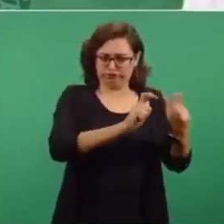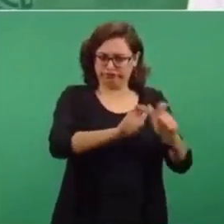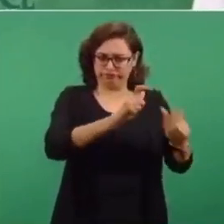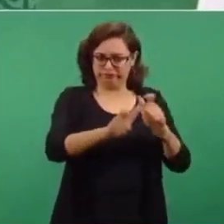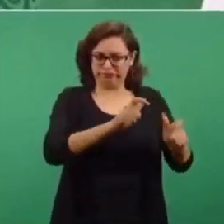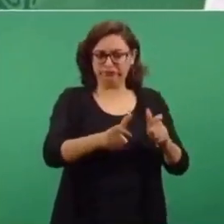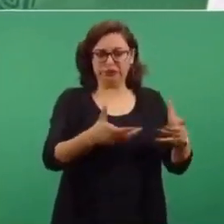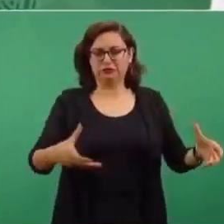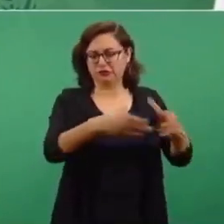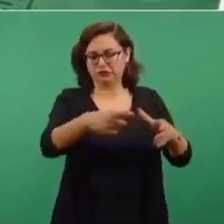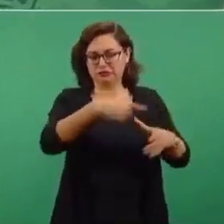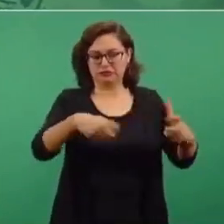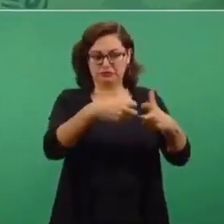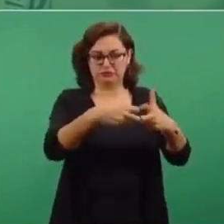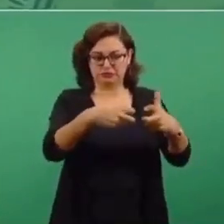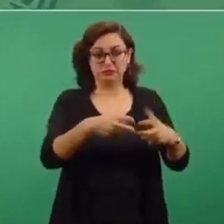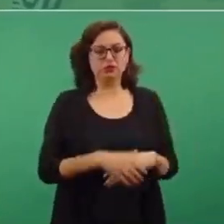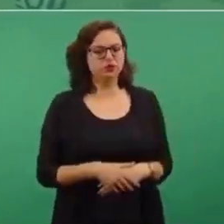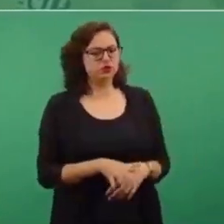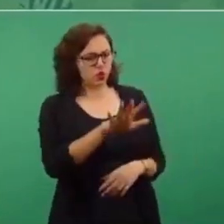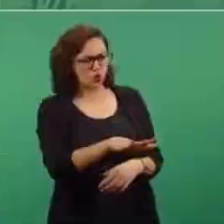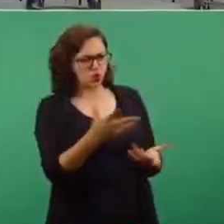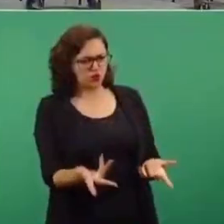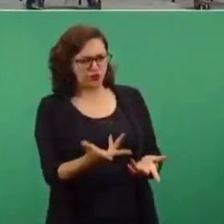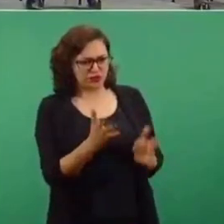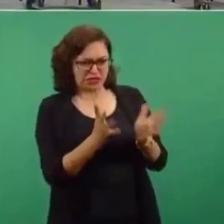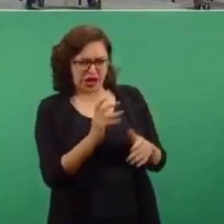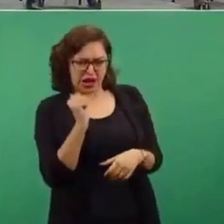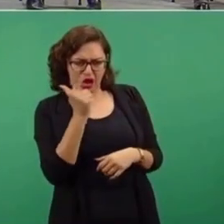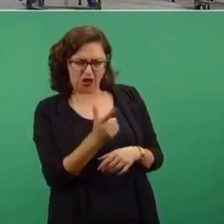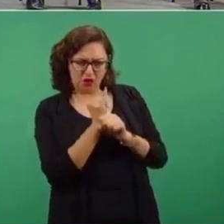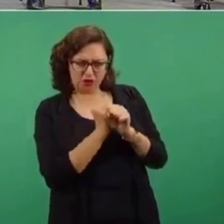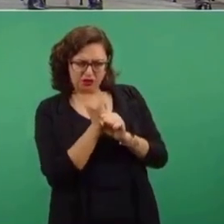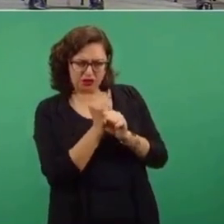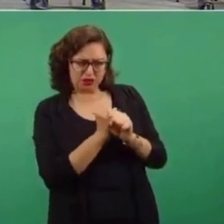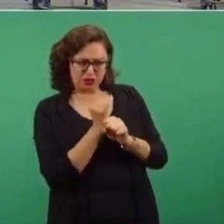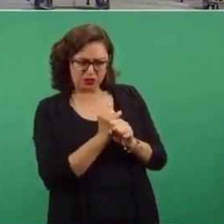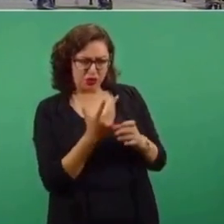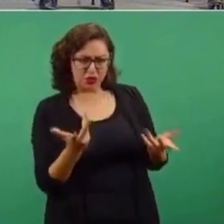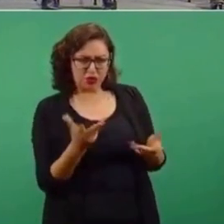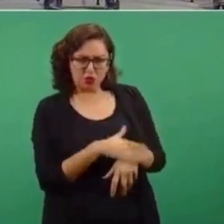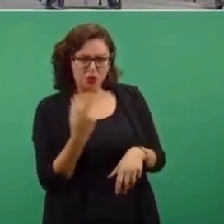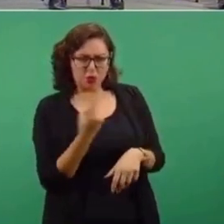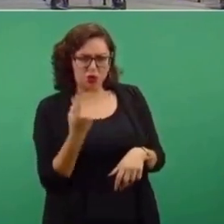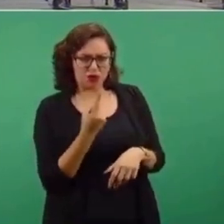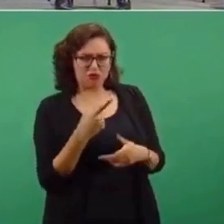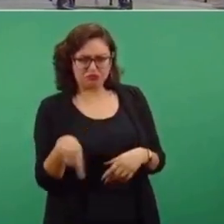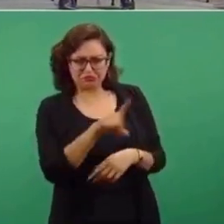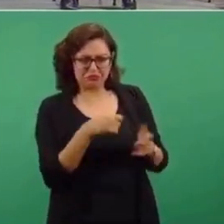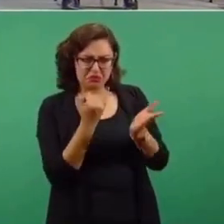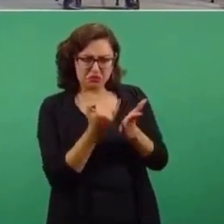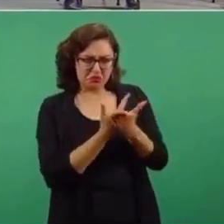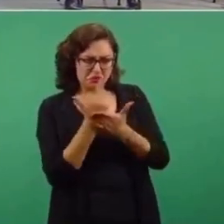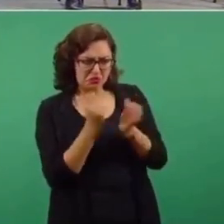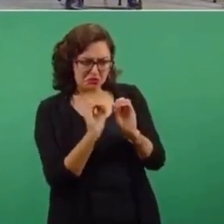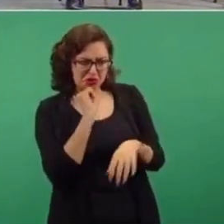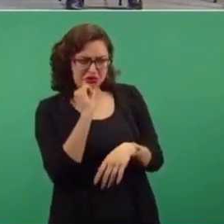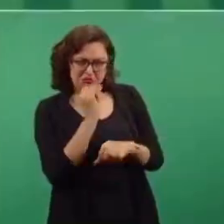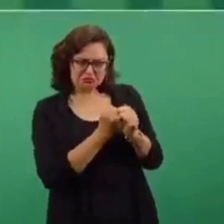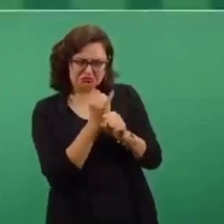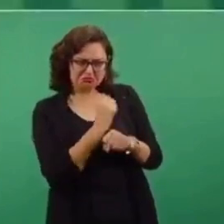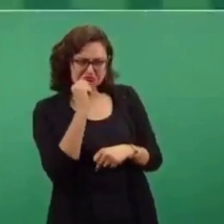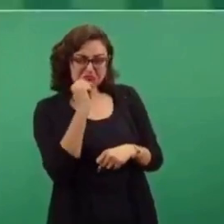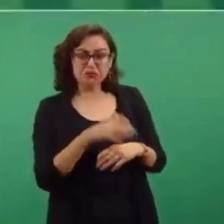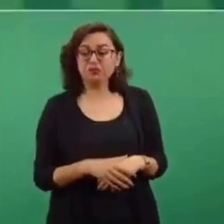todas estas campañas. ¿Va a llevarse a cabo, está en curso, una investigación, sino, aunque no presente en sus declaraciones fiscales? Solamente que tenga que ver